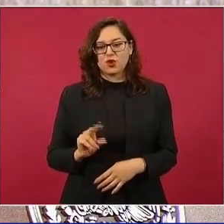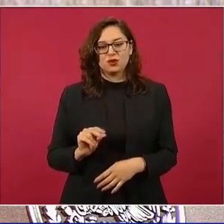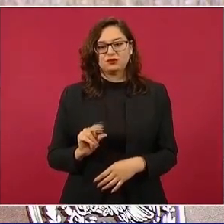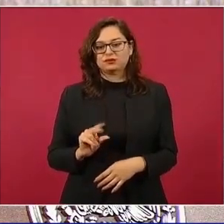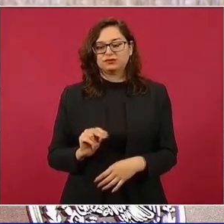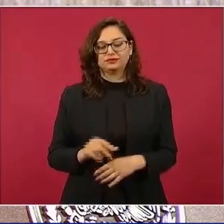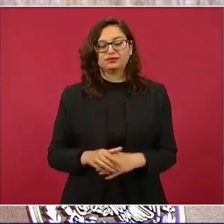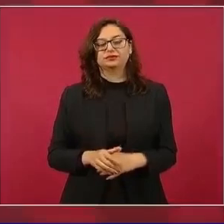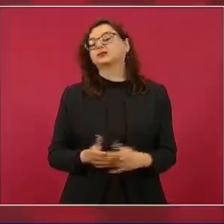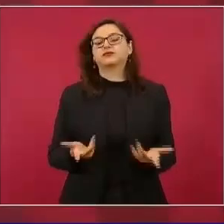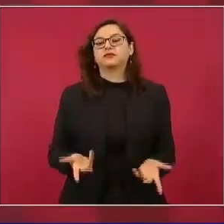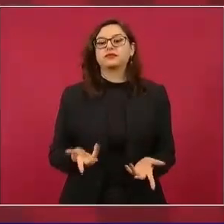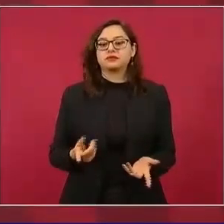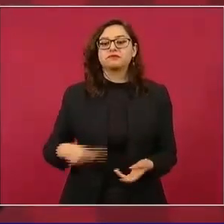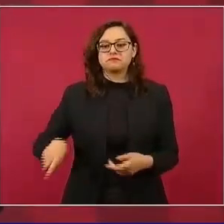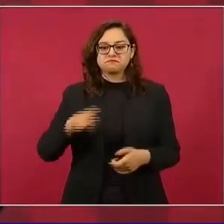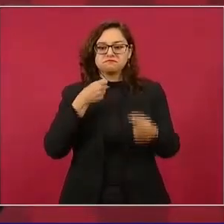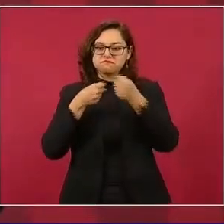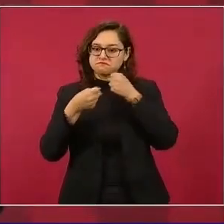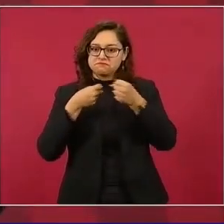Y claro que tomaban partido,